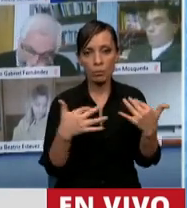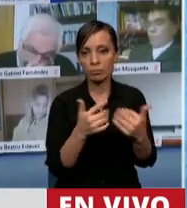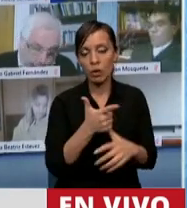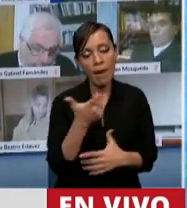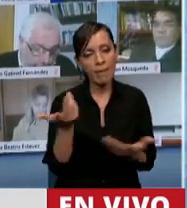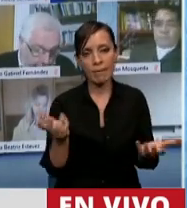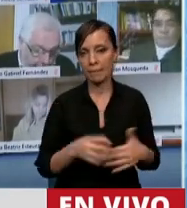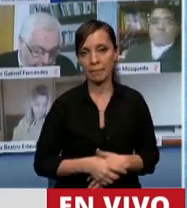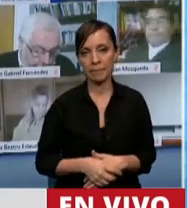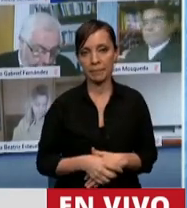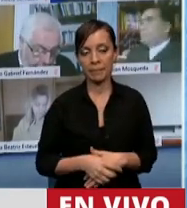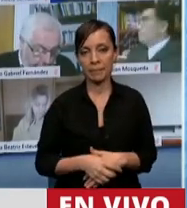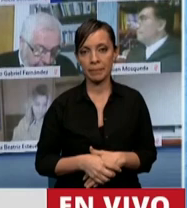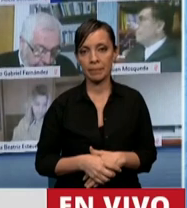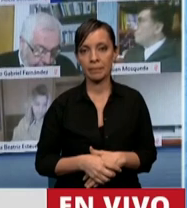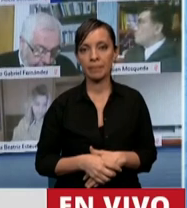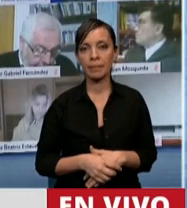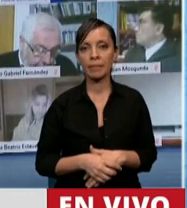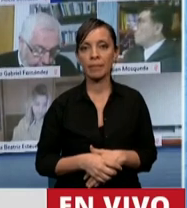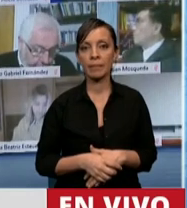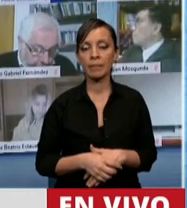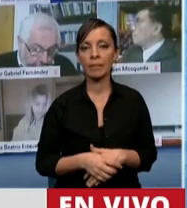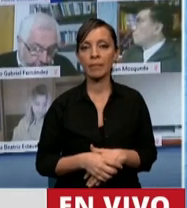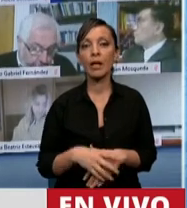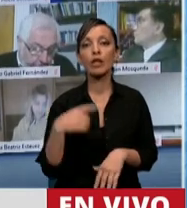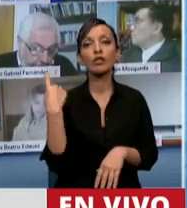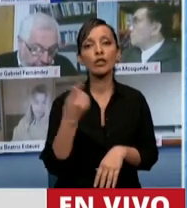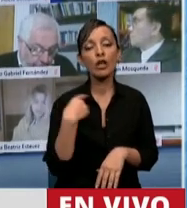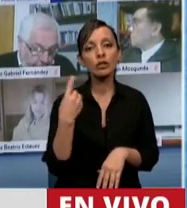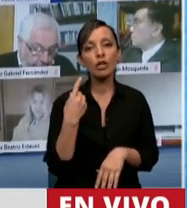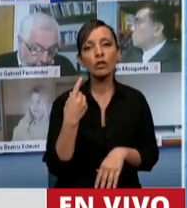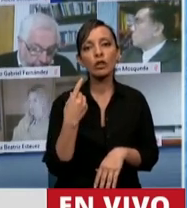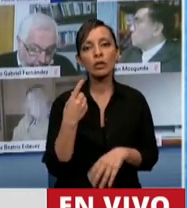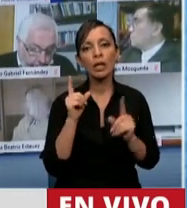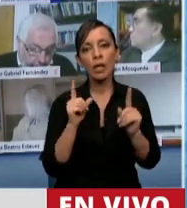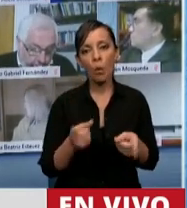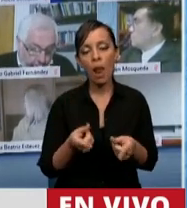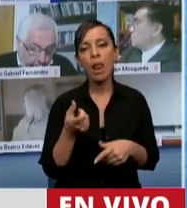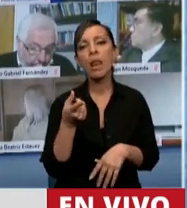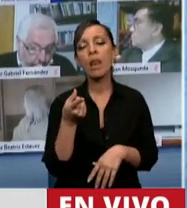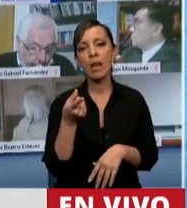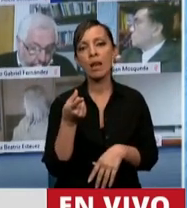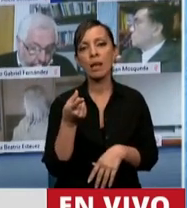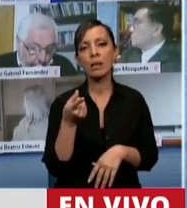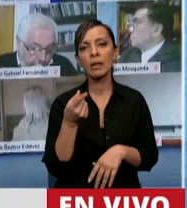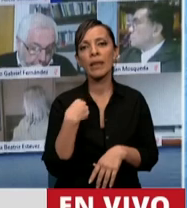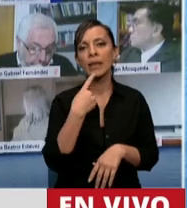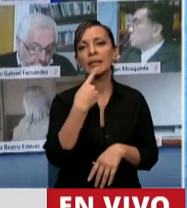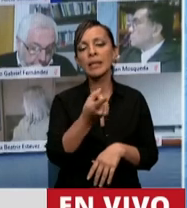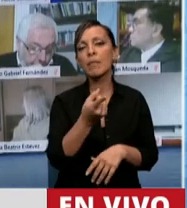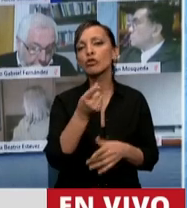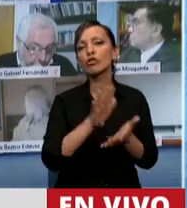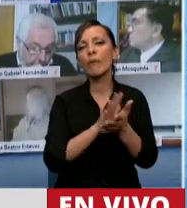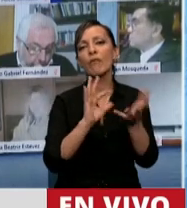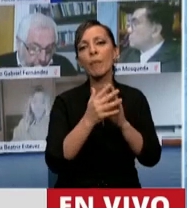poder funcionar. De modo que hacemos las reservas pertinentes respecto a la legalidad